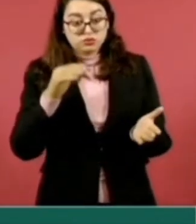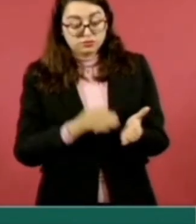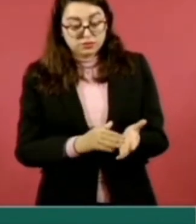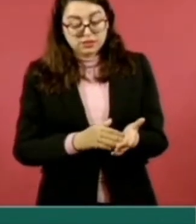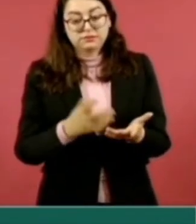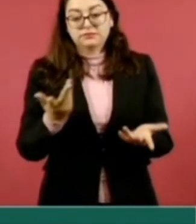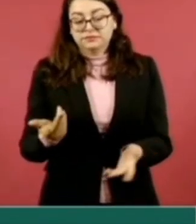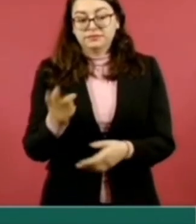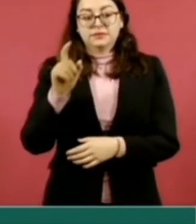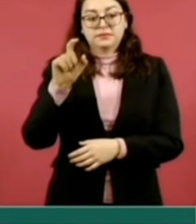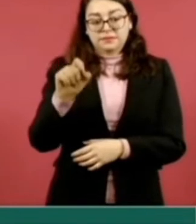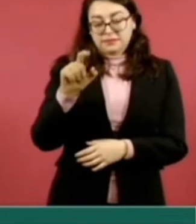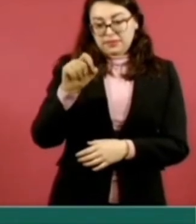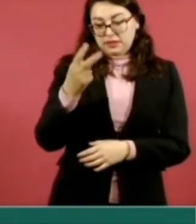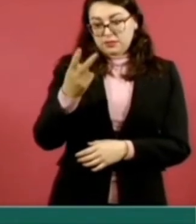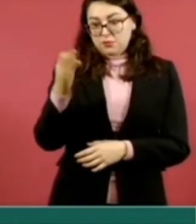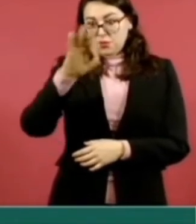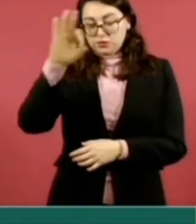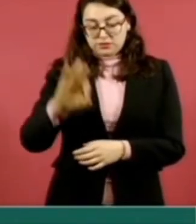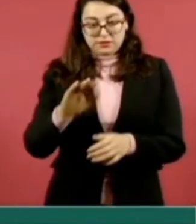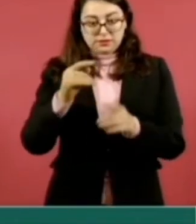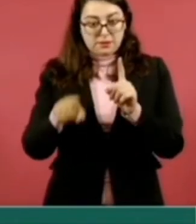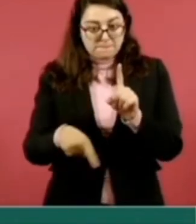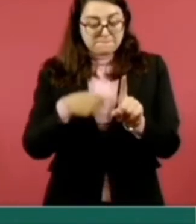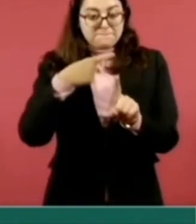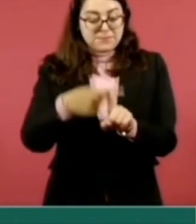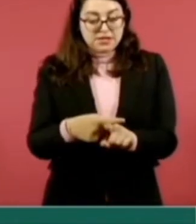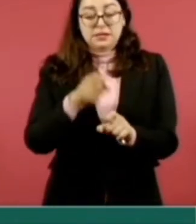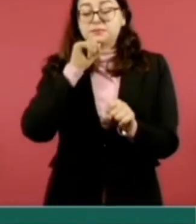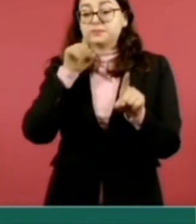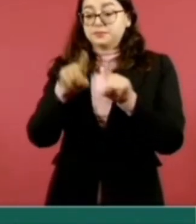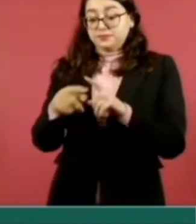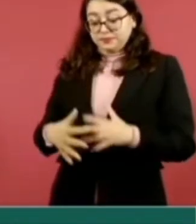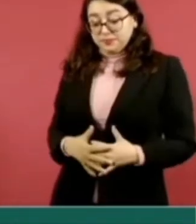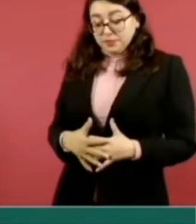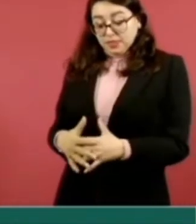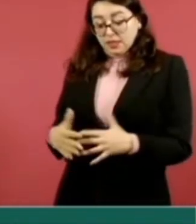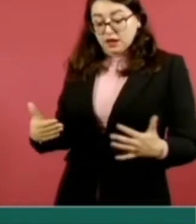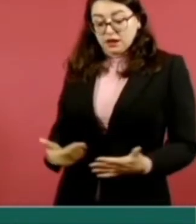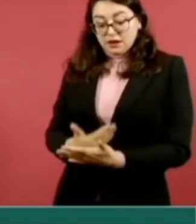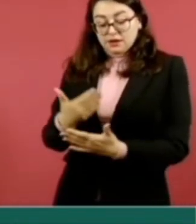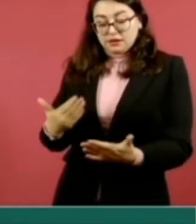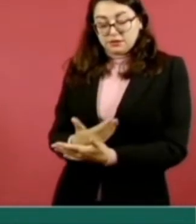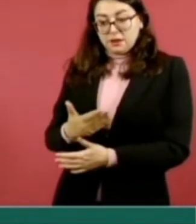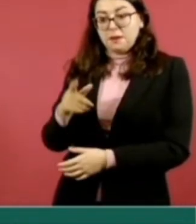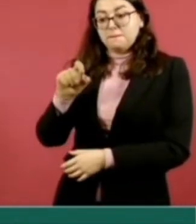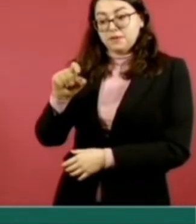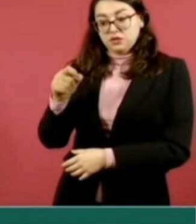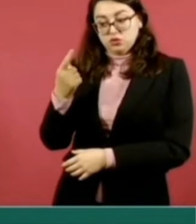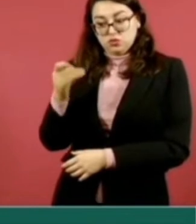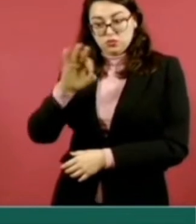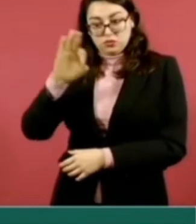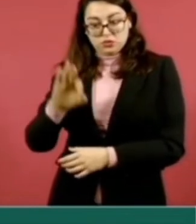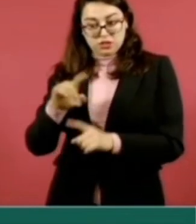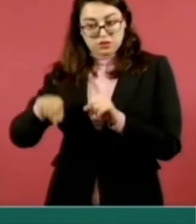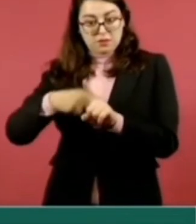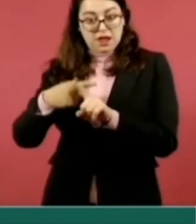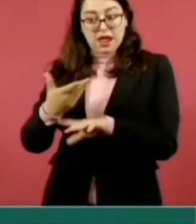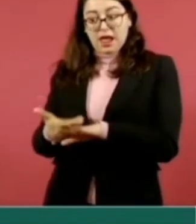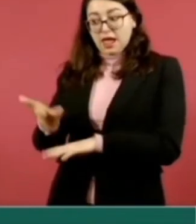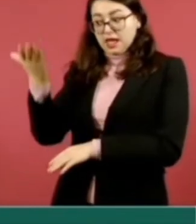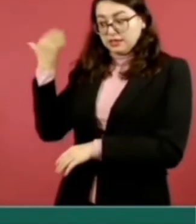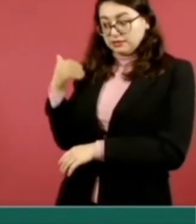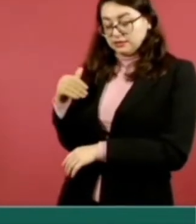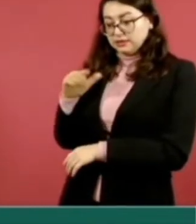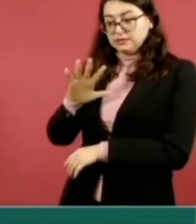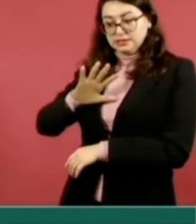incremento del 22 por ciento. También el número de partos atendidos creció en 21 por ciento en Tamaulipas, pasando de 580 a